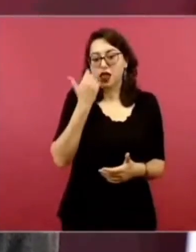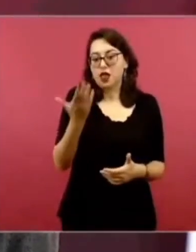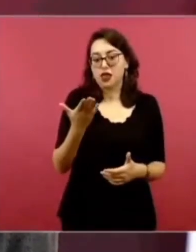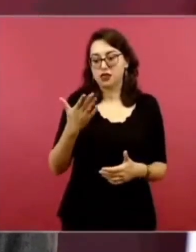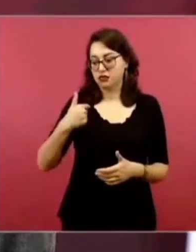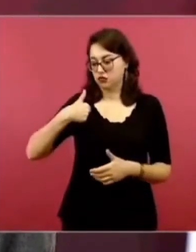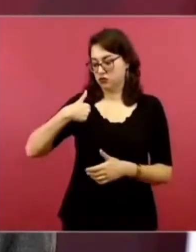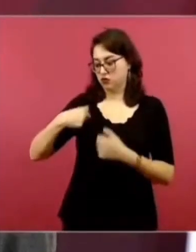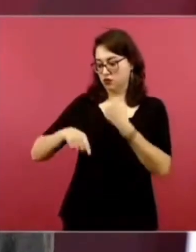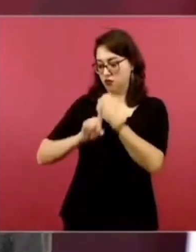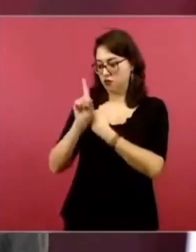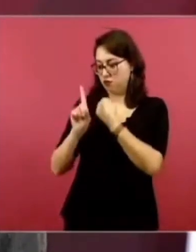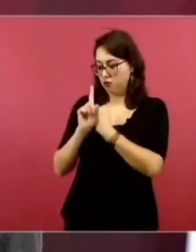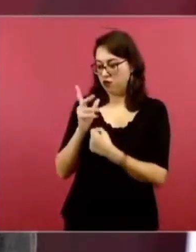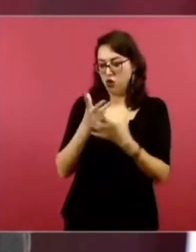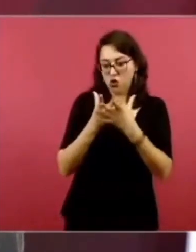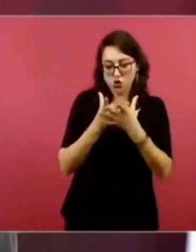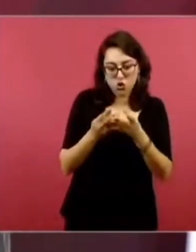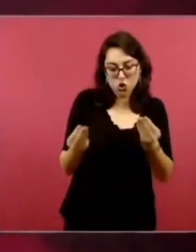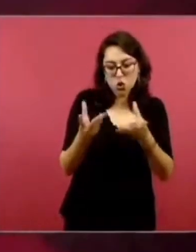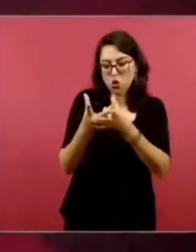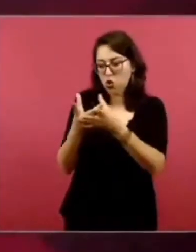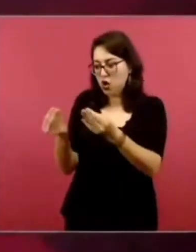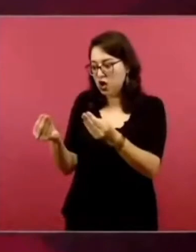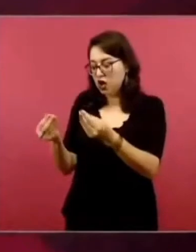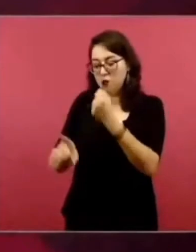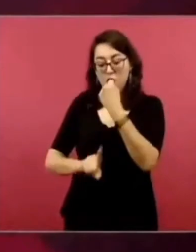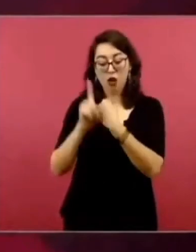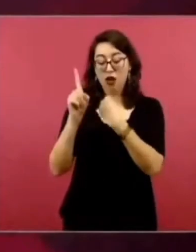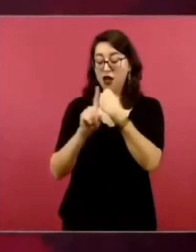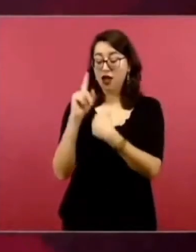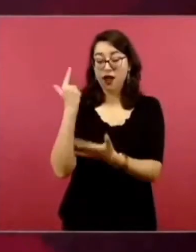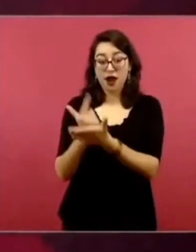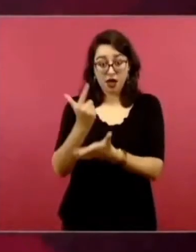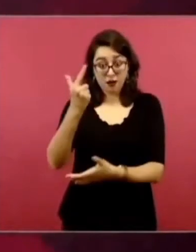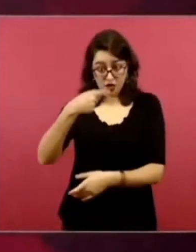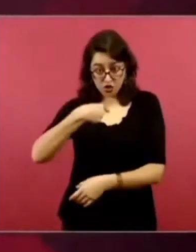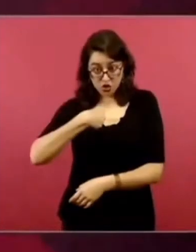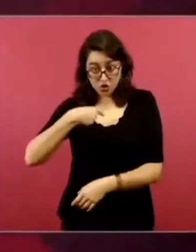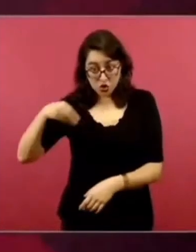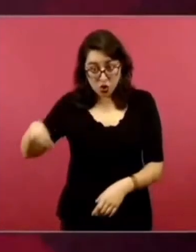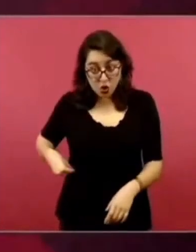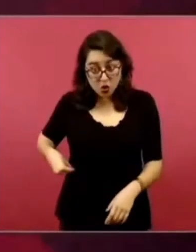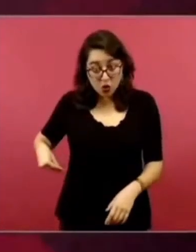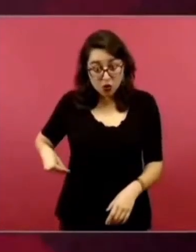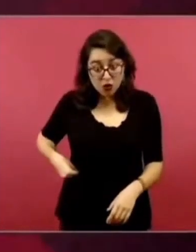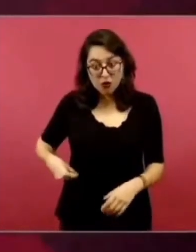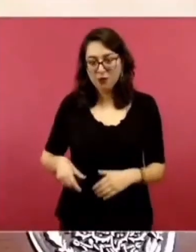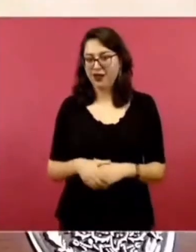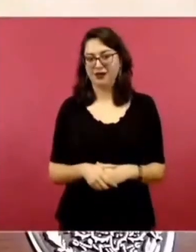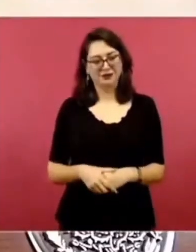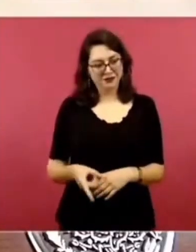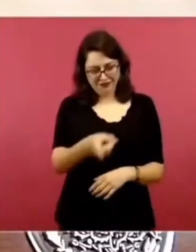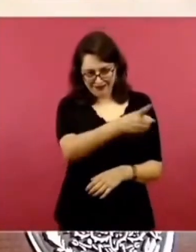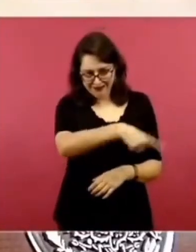los grandes y graves problemas que heredamos de la mafia del poder